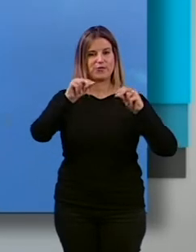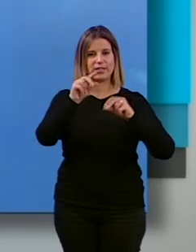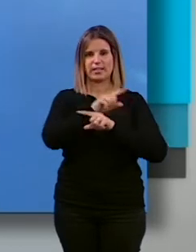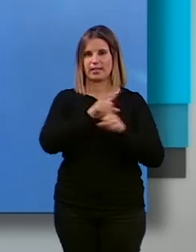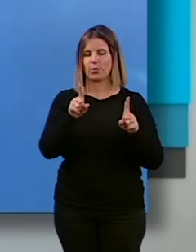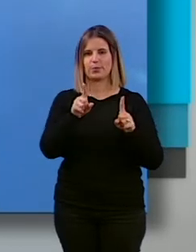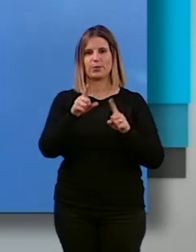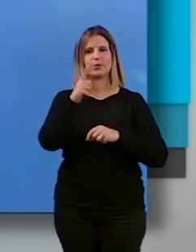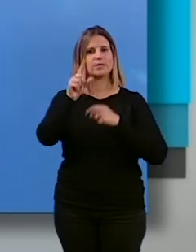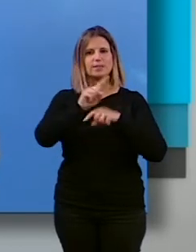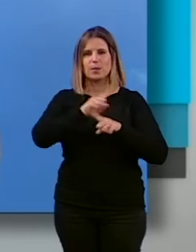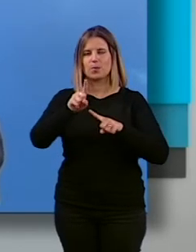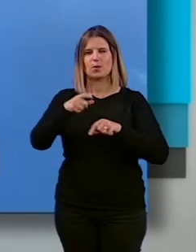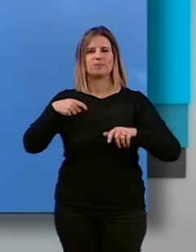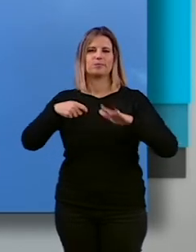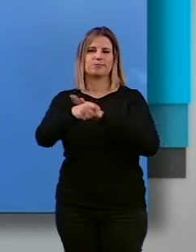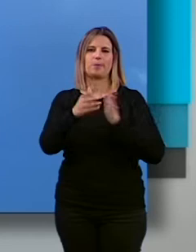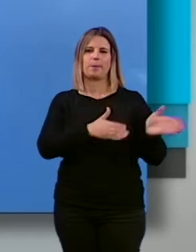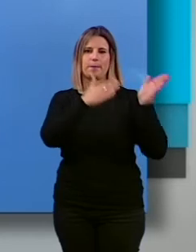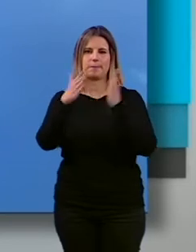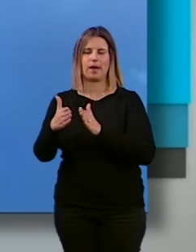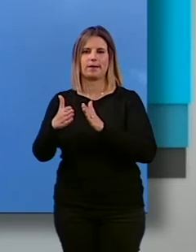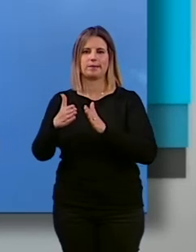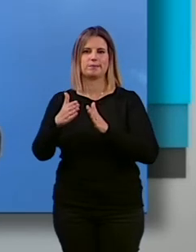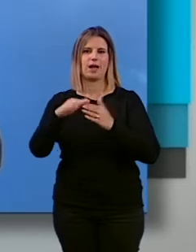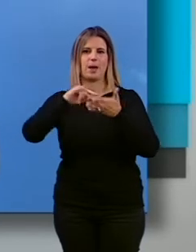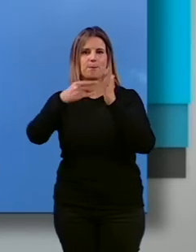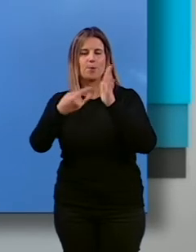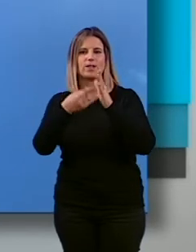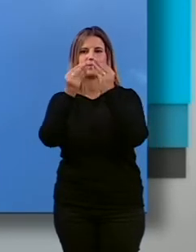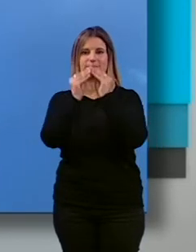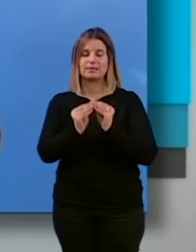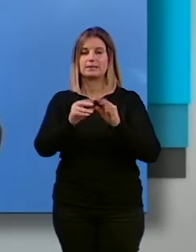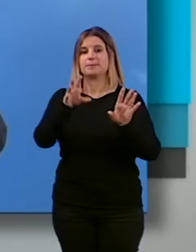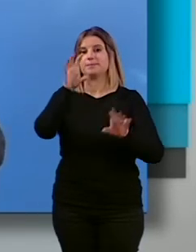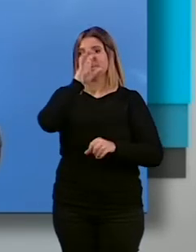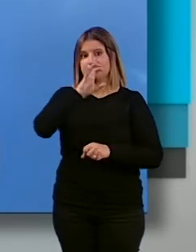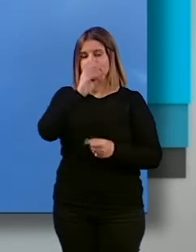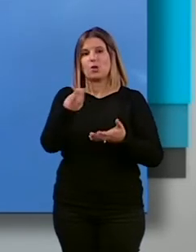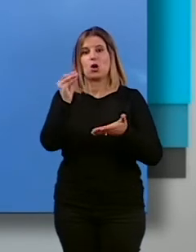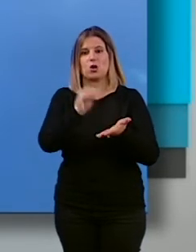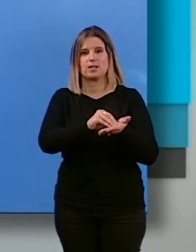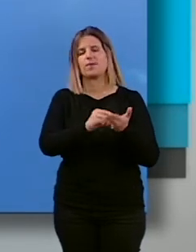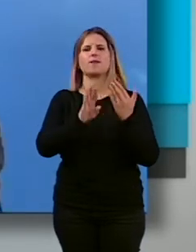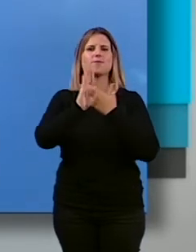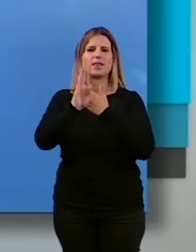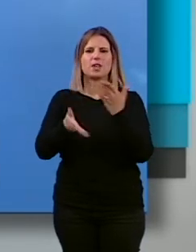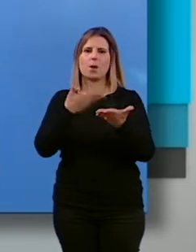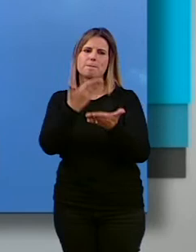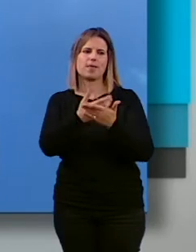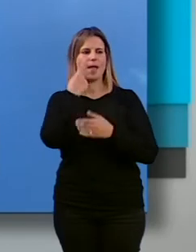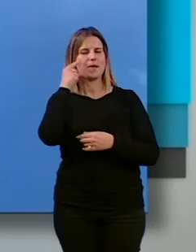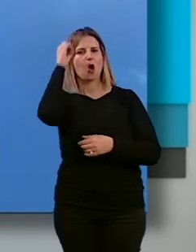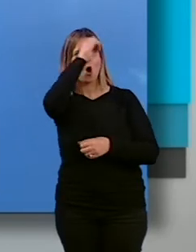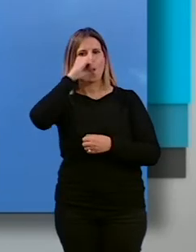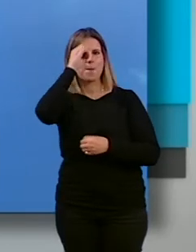solicitado una prórroga para la realización de proyectos y, curiosamente, nada más llegar, volvieron a pedirle a los vecinos opinión sobre